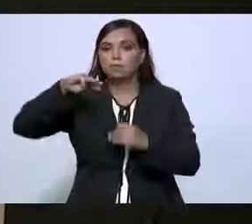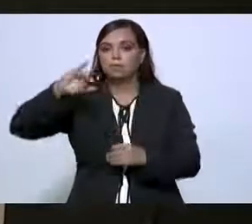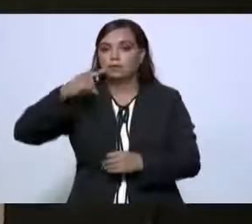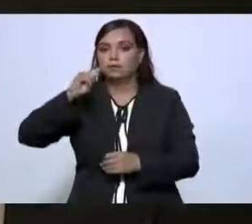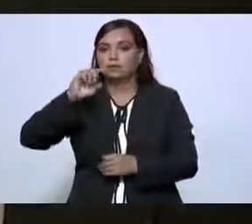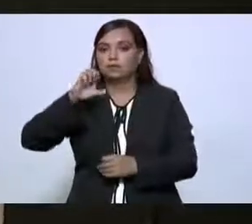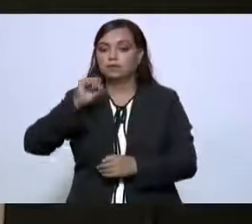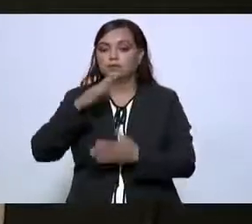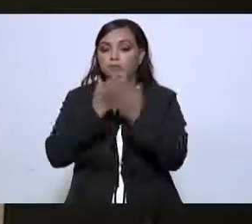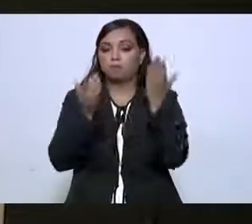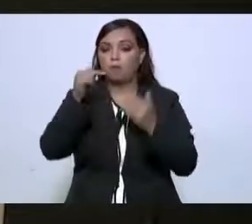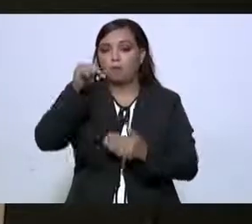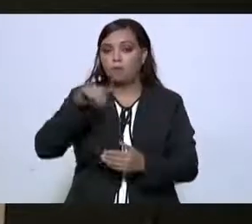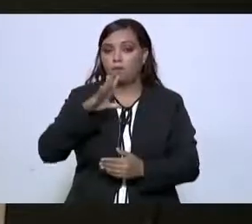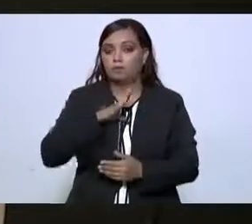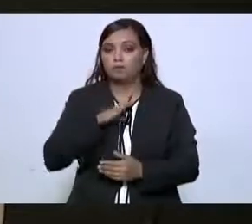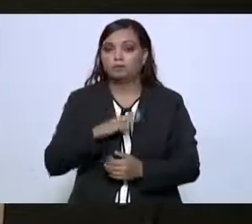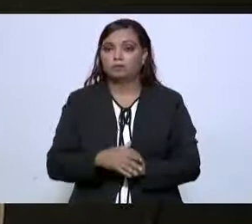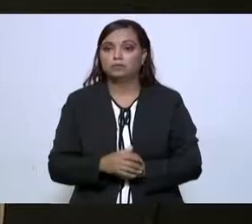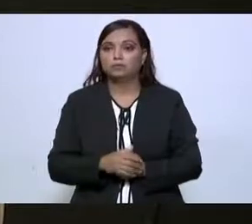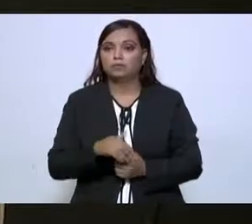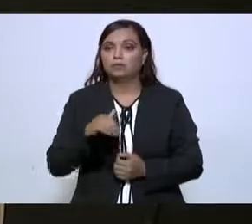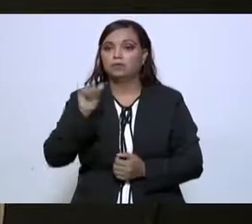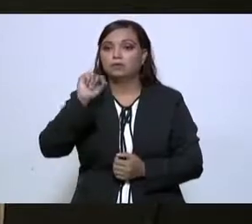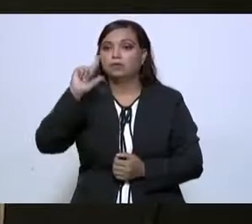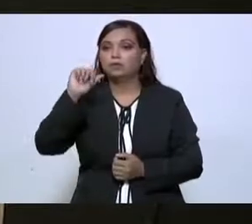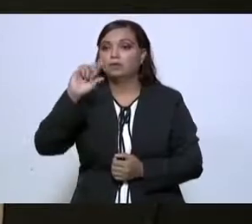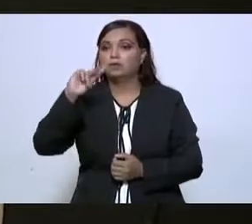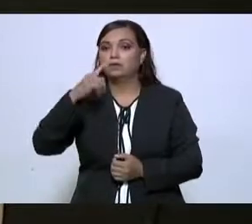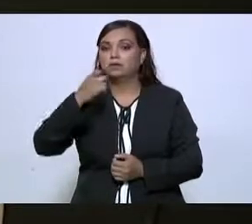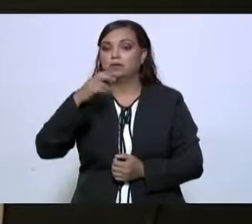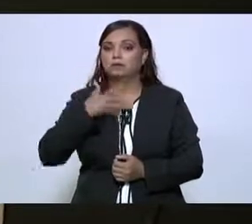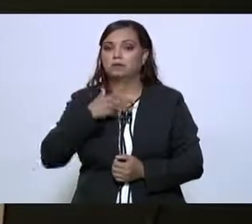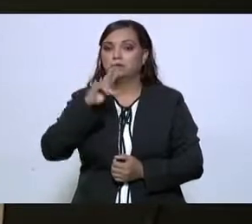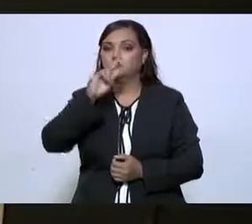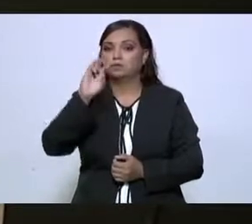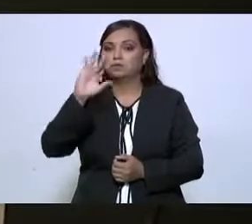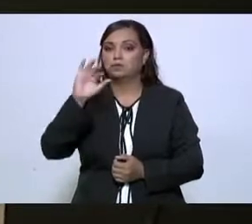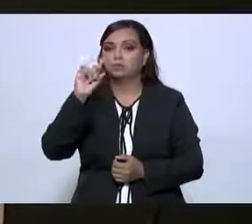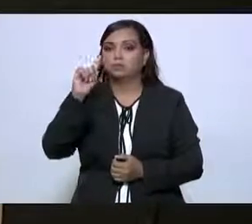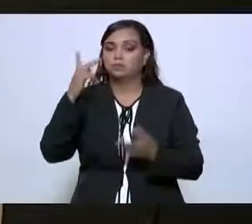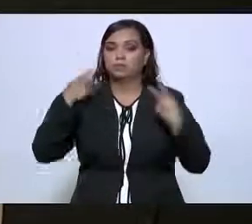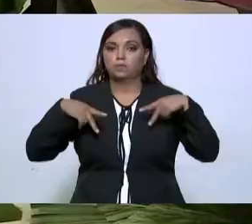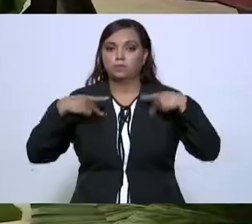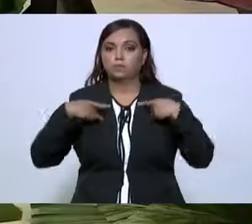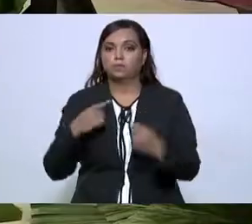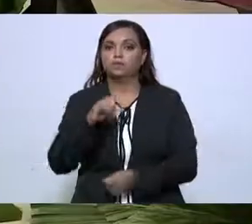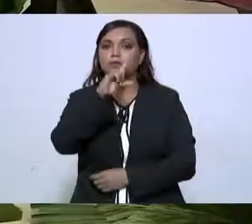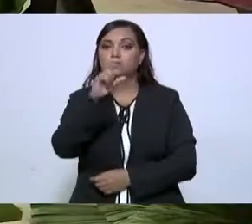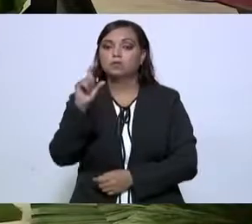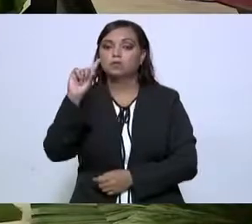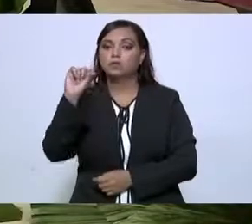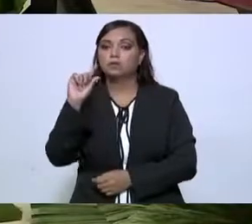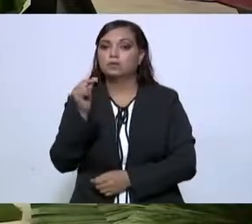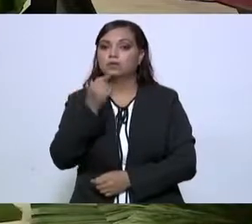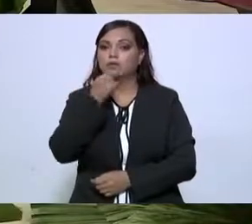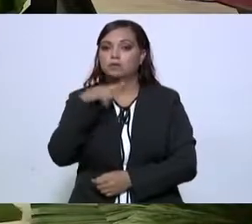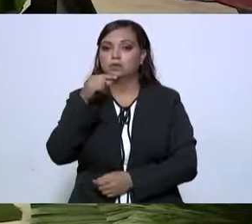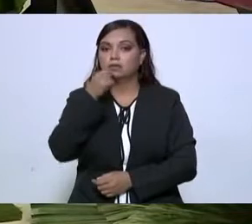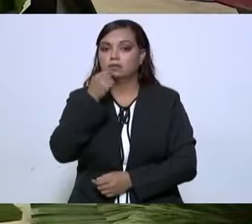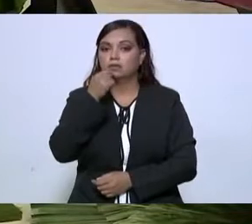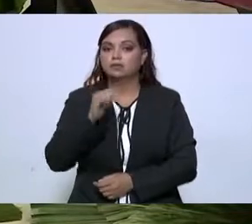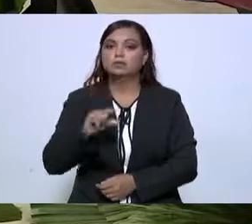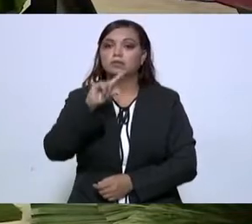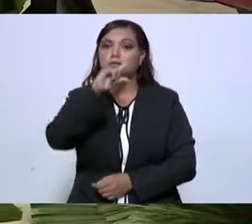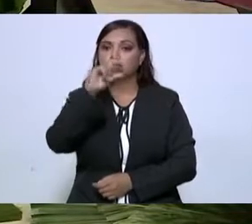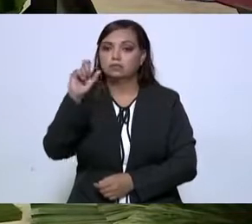actualmente en este albergue contamos con 251 personas, 140 niñas y niños y